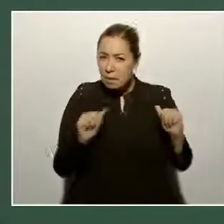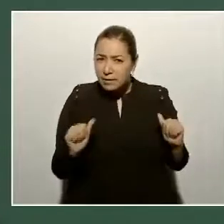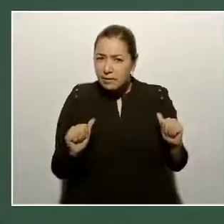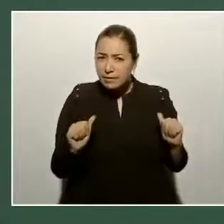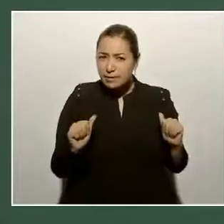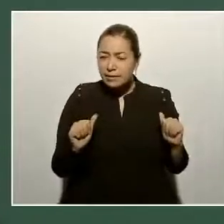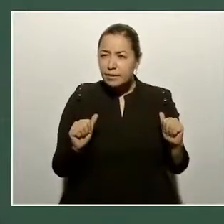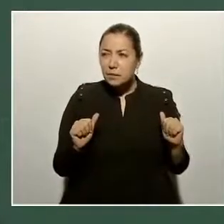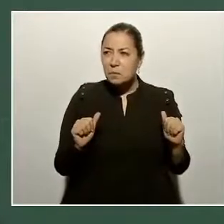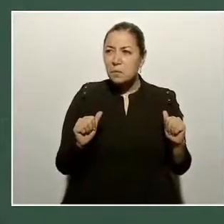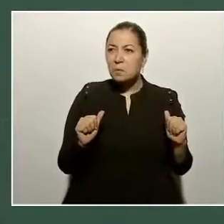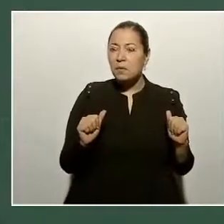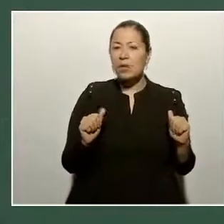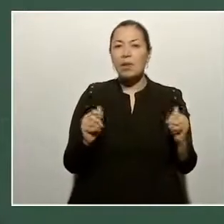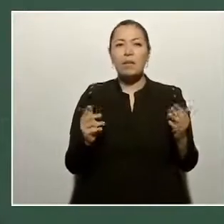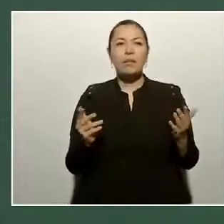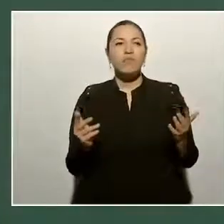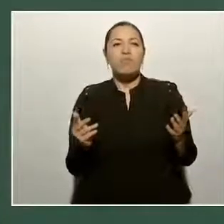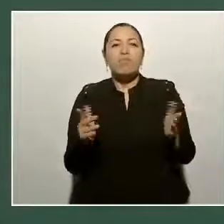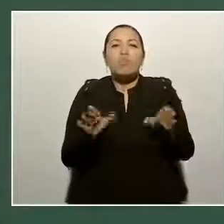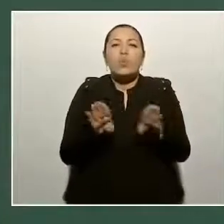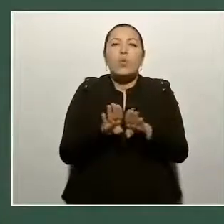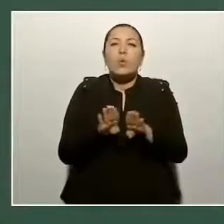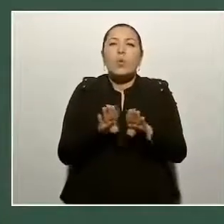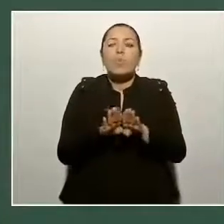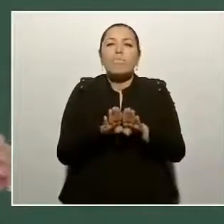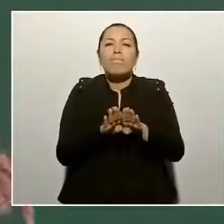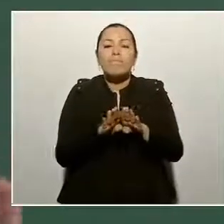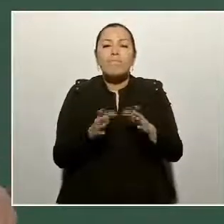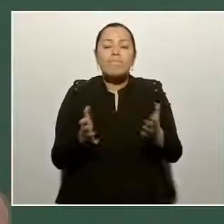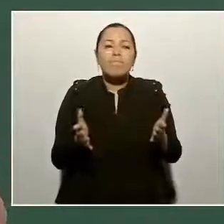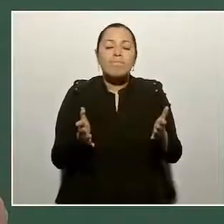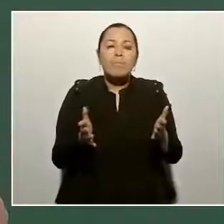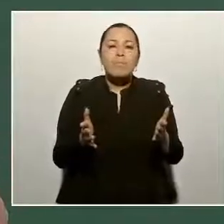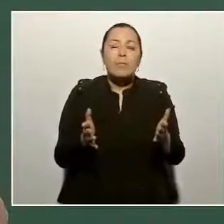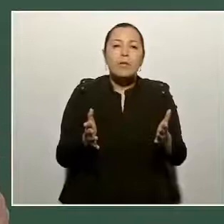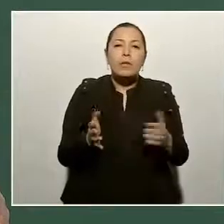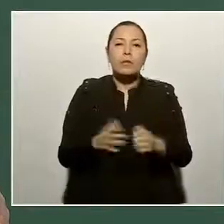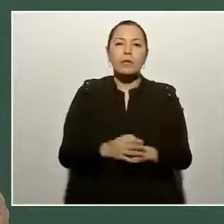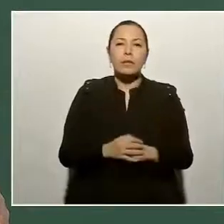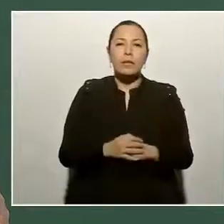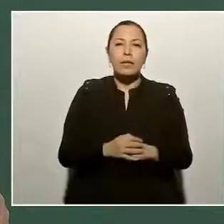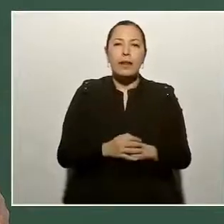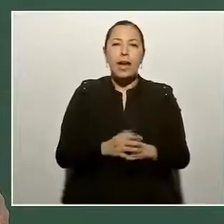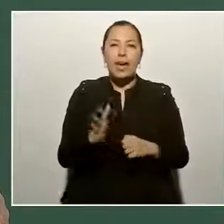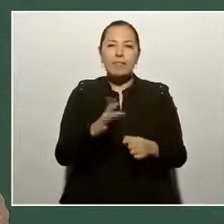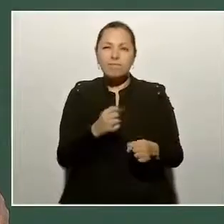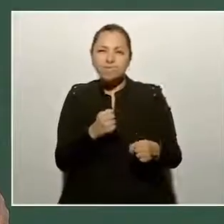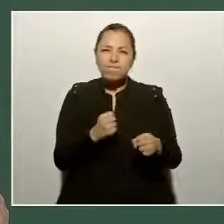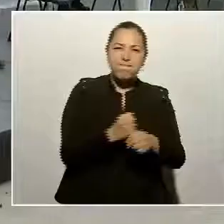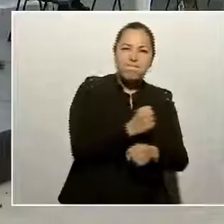utilizar la violencia,